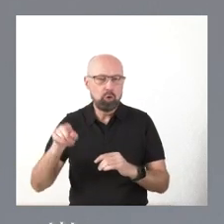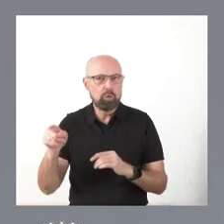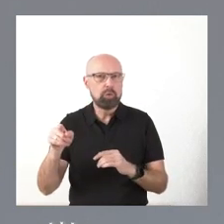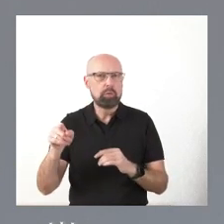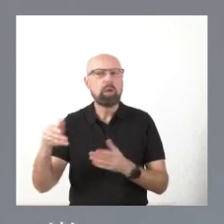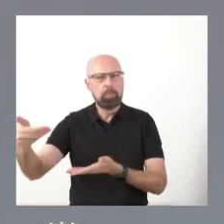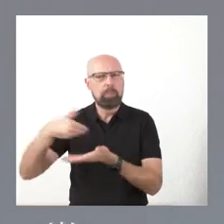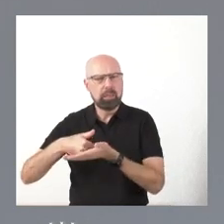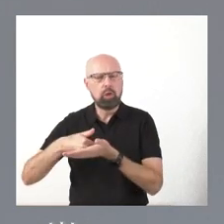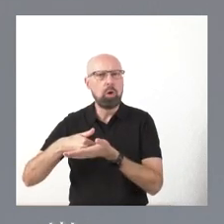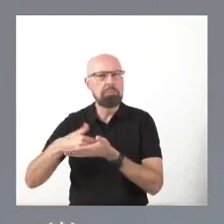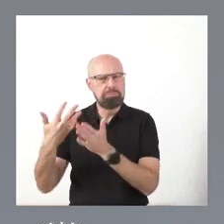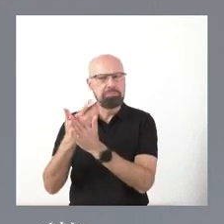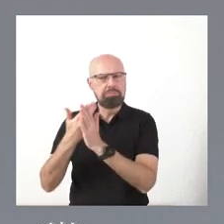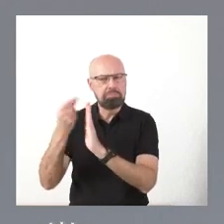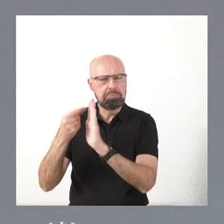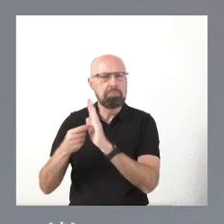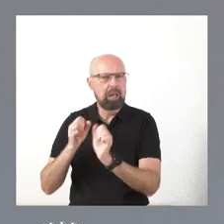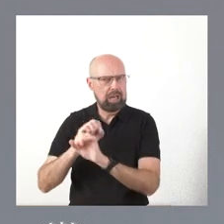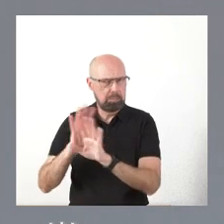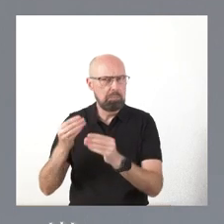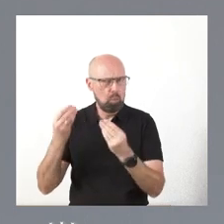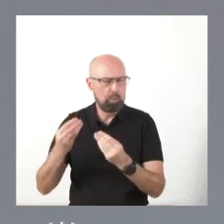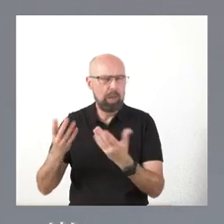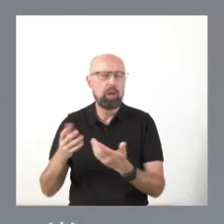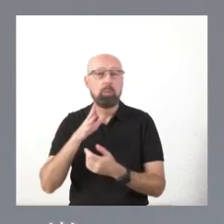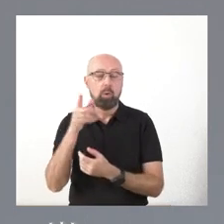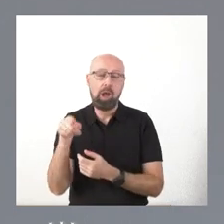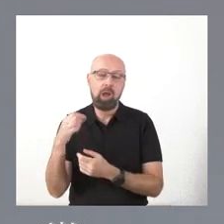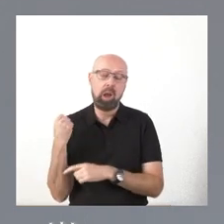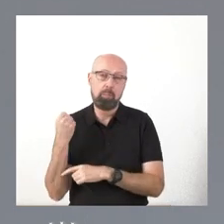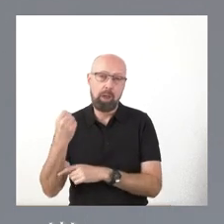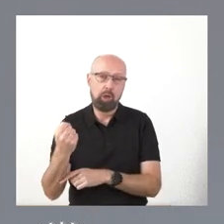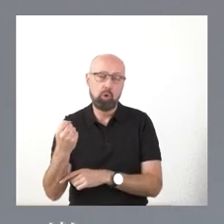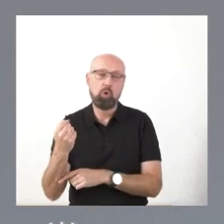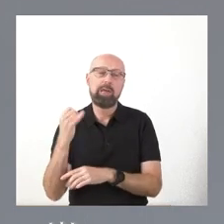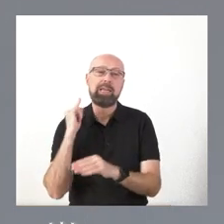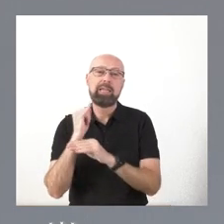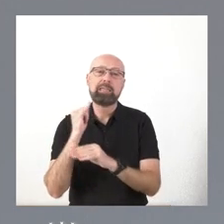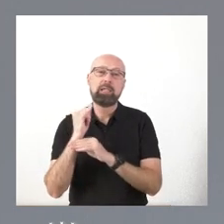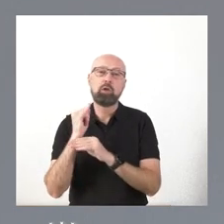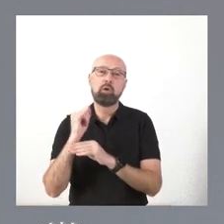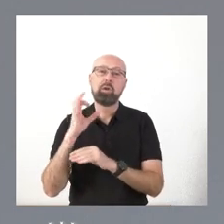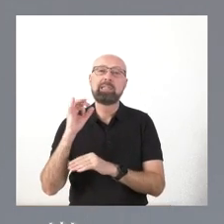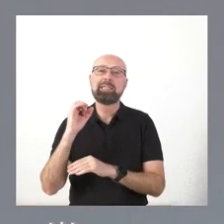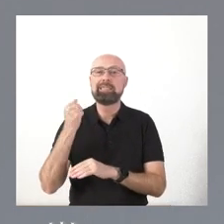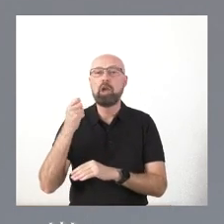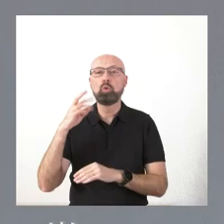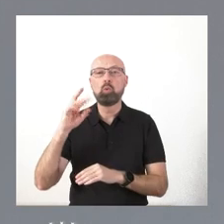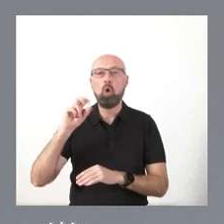porque contaba con el respaldo del Instituto Sautuola de Cantabria,